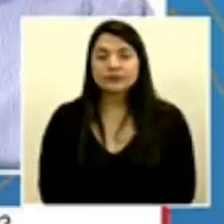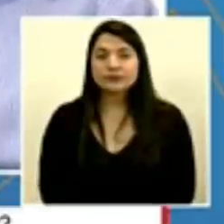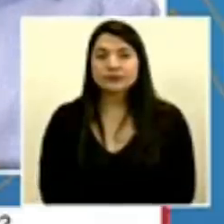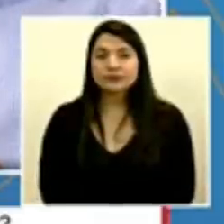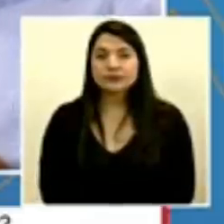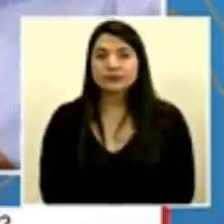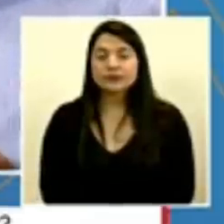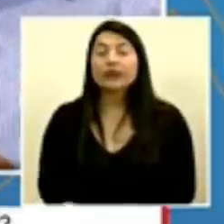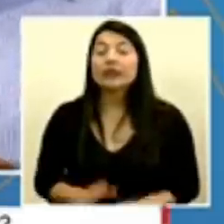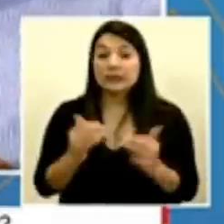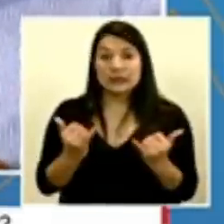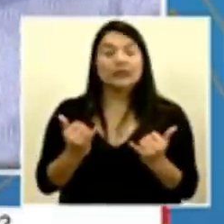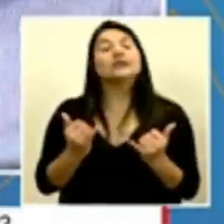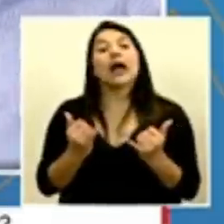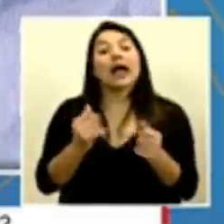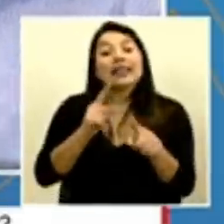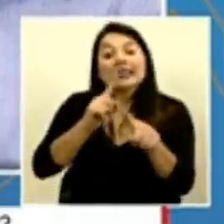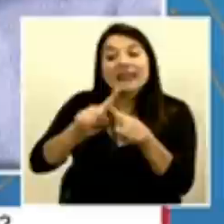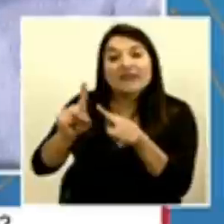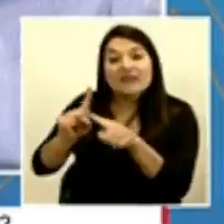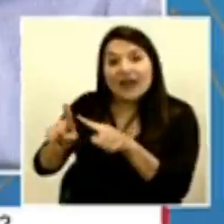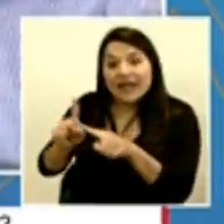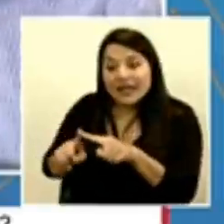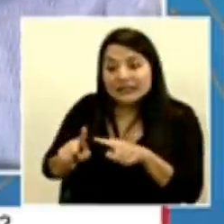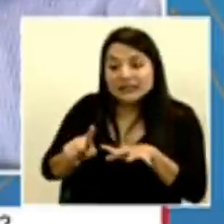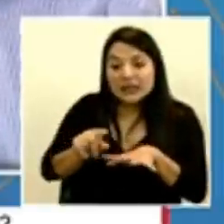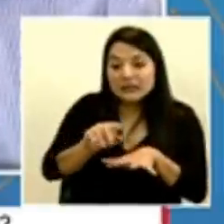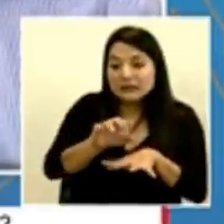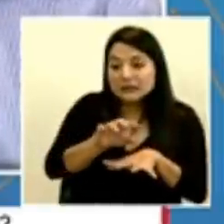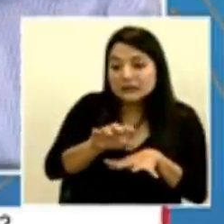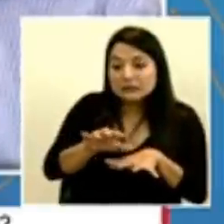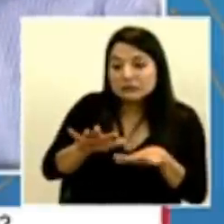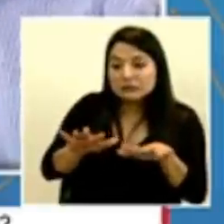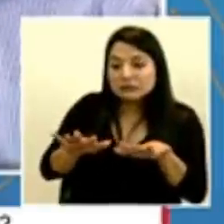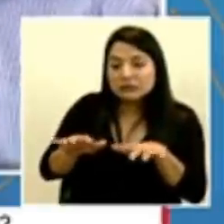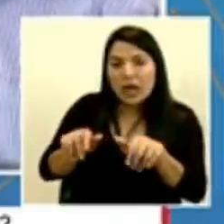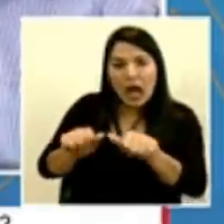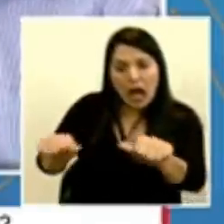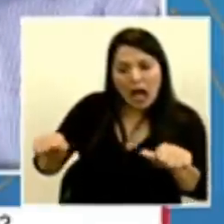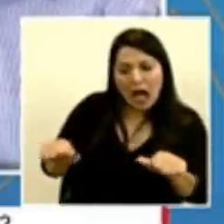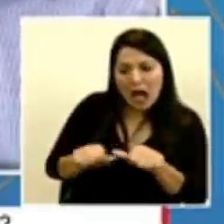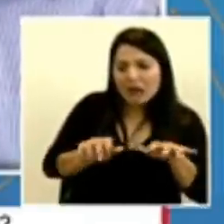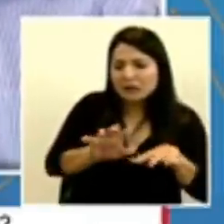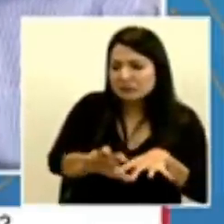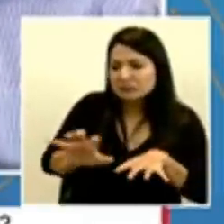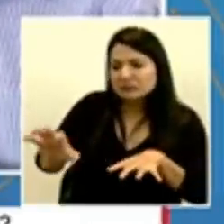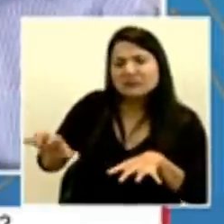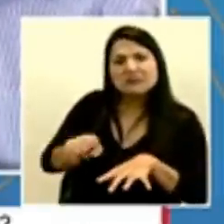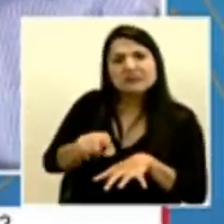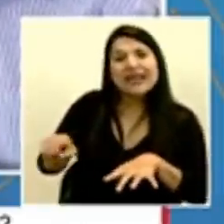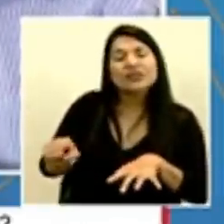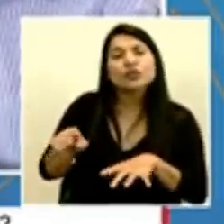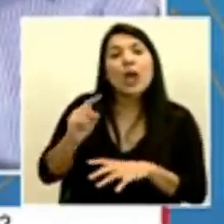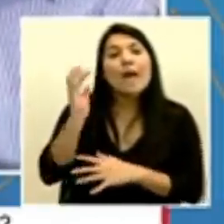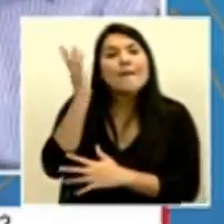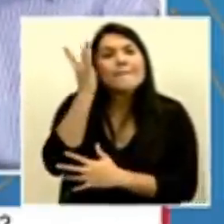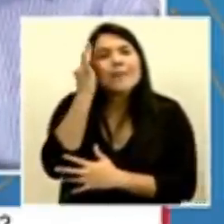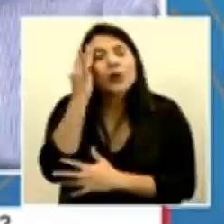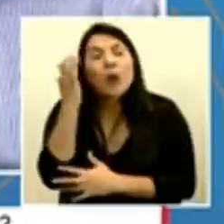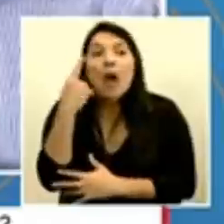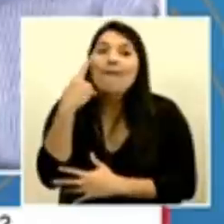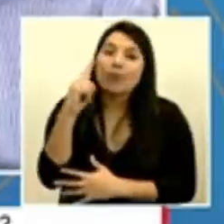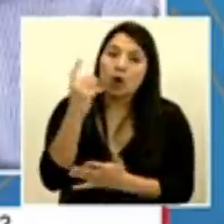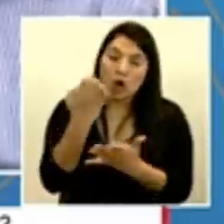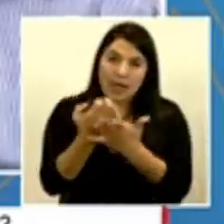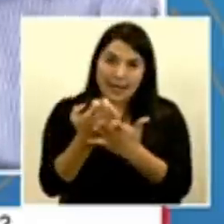Hay diversos sectores que están sumamente preocupados por el tema económico.